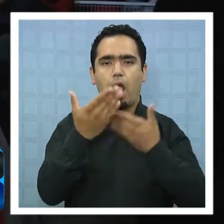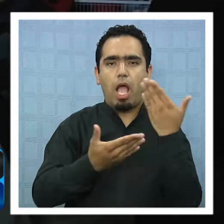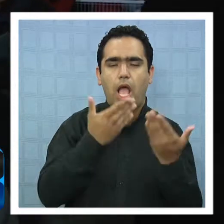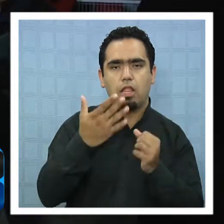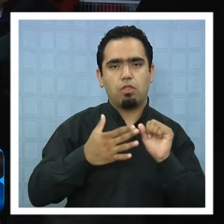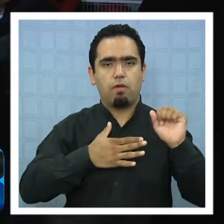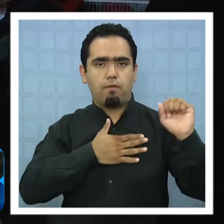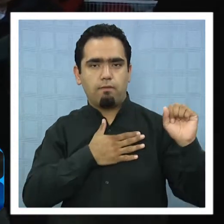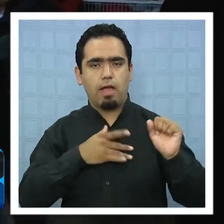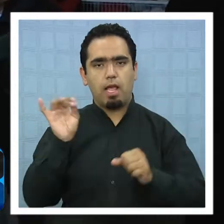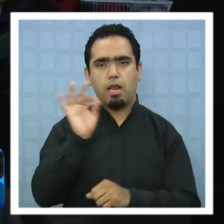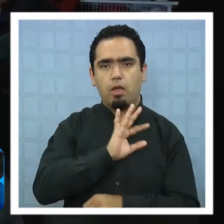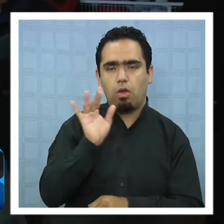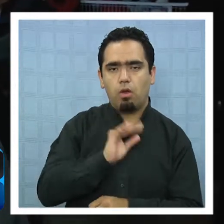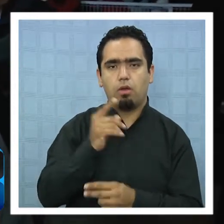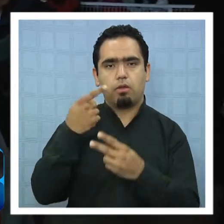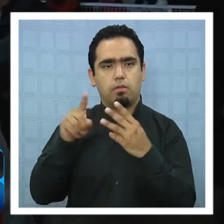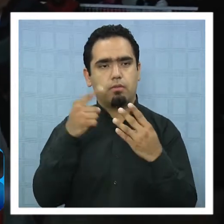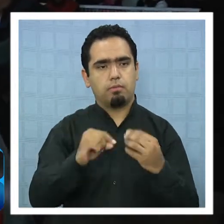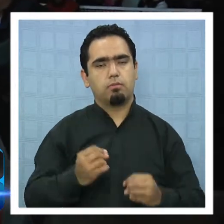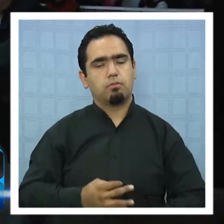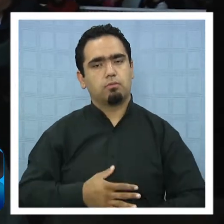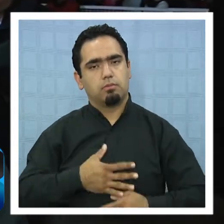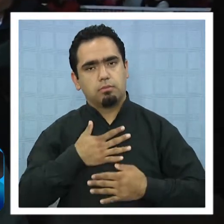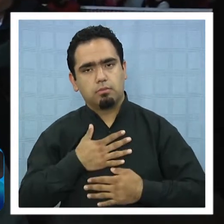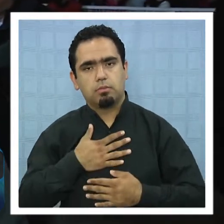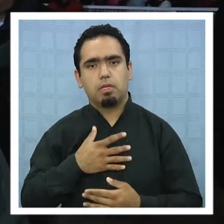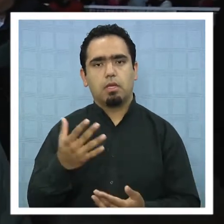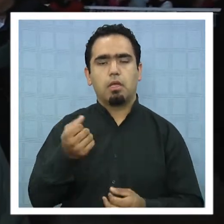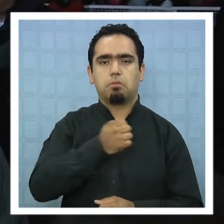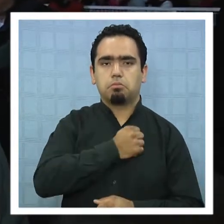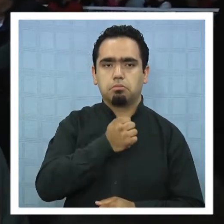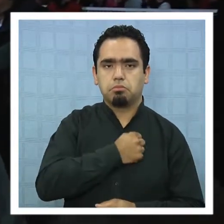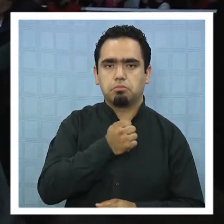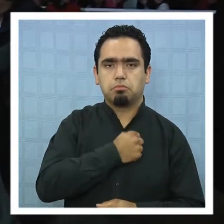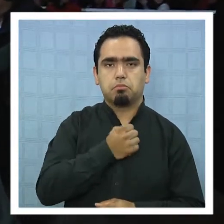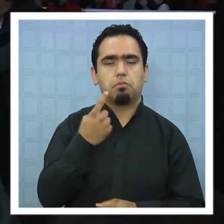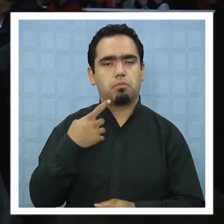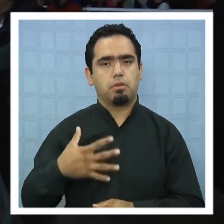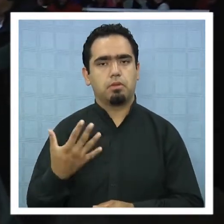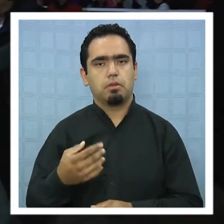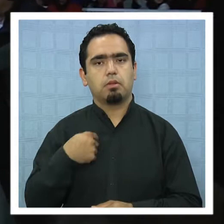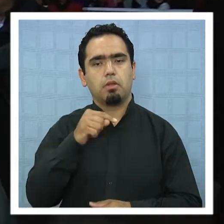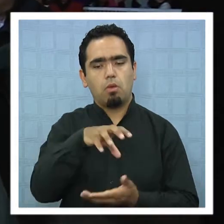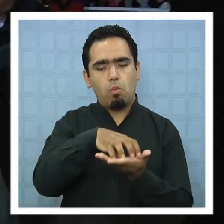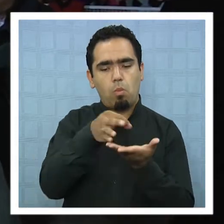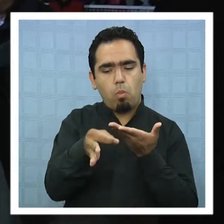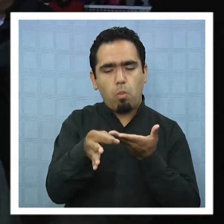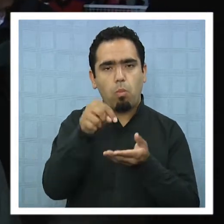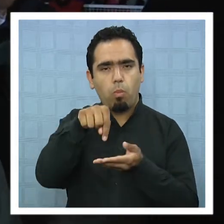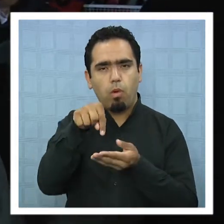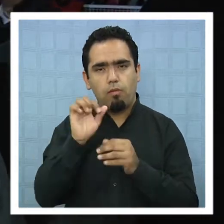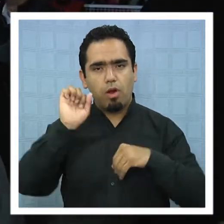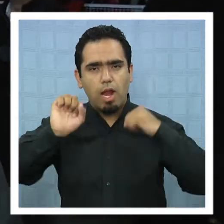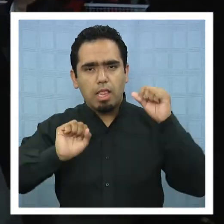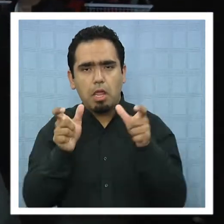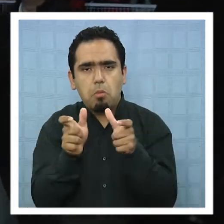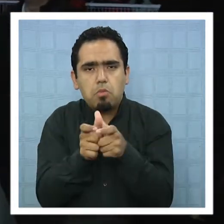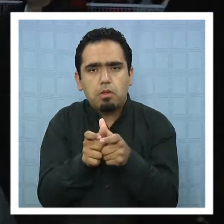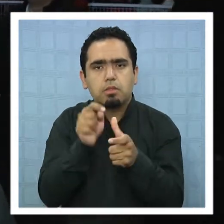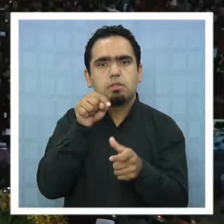colores, edades distintas. Muy emocionante. Una misa cargada de simbolismo. Y que hace que un pueblo tan pequeño como la Tirana sea el centro de la